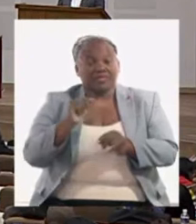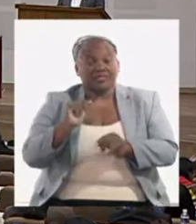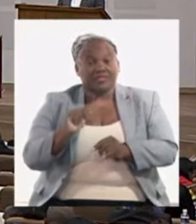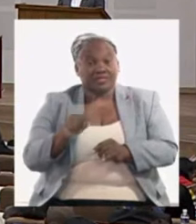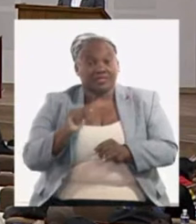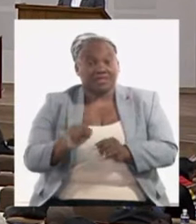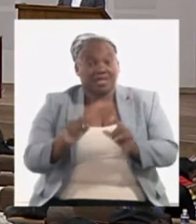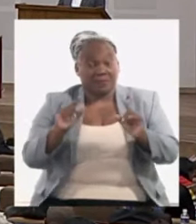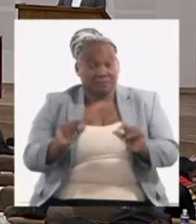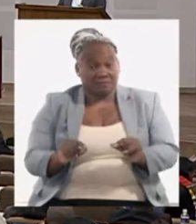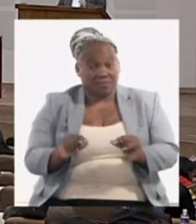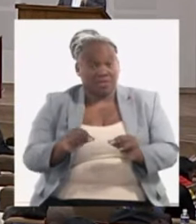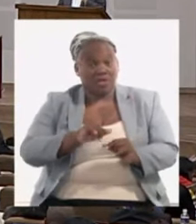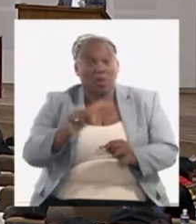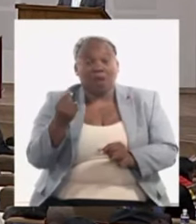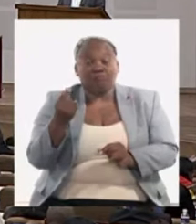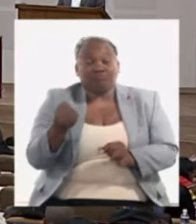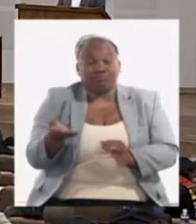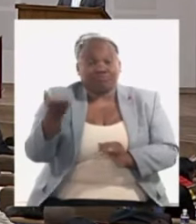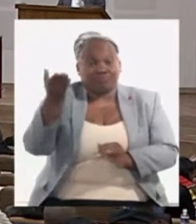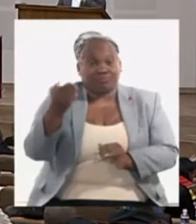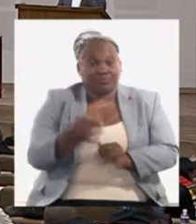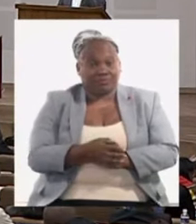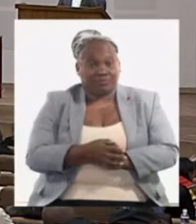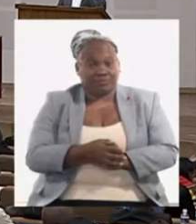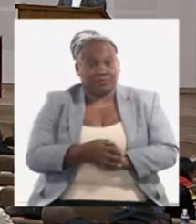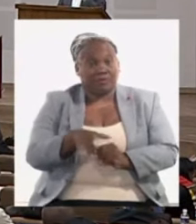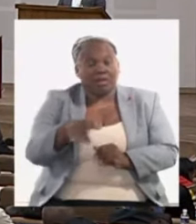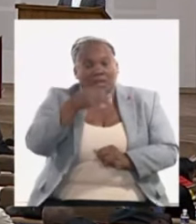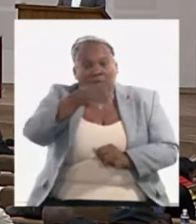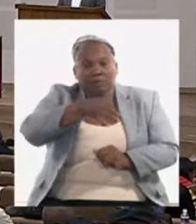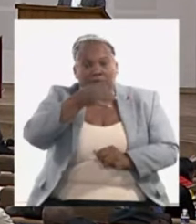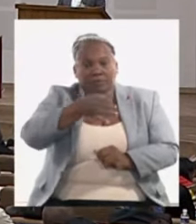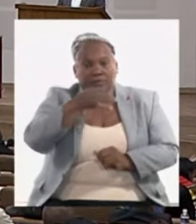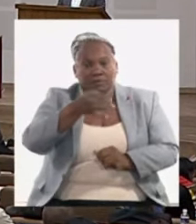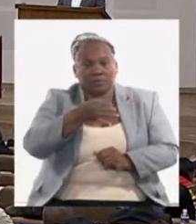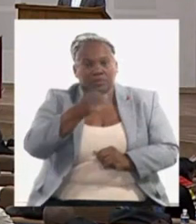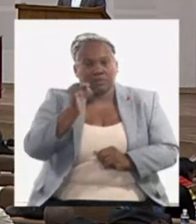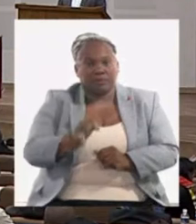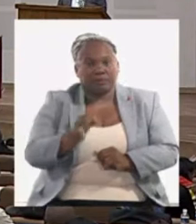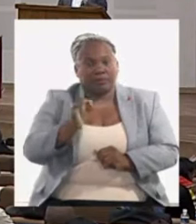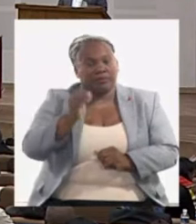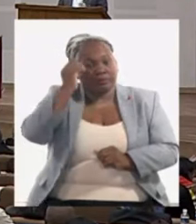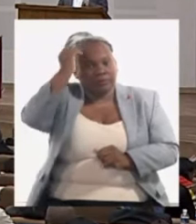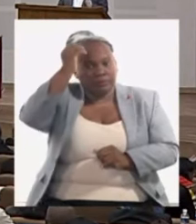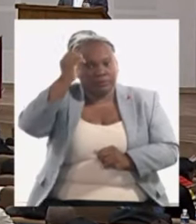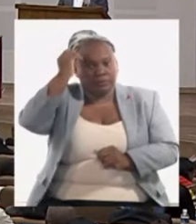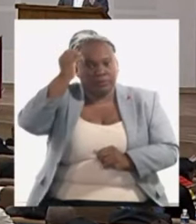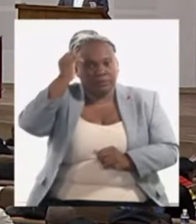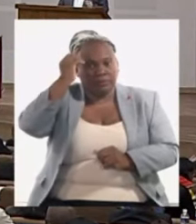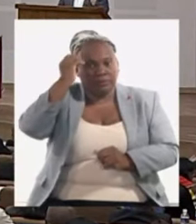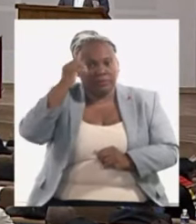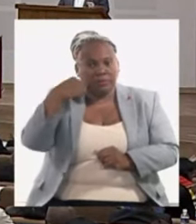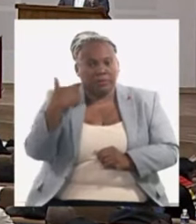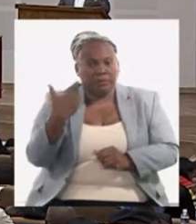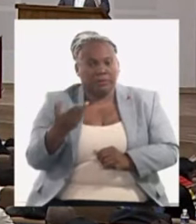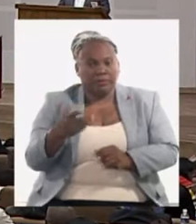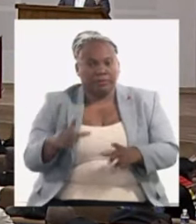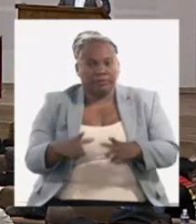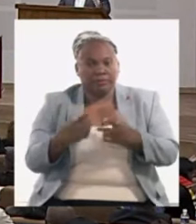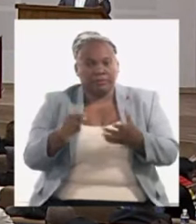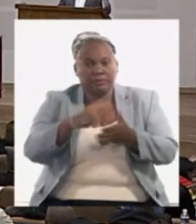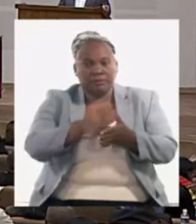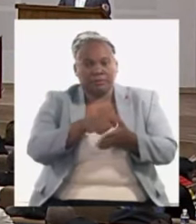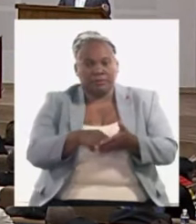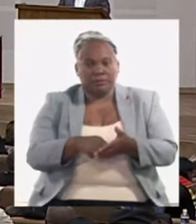la inflación llamamos esta atención cada vez que nos corresponde hacer un análisis de cómo se viene cumpliendo el plan de